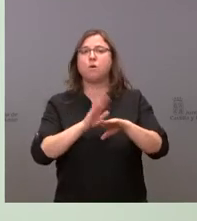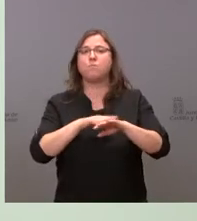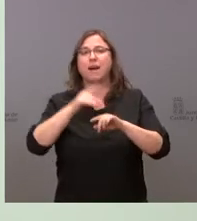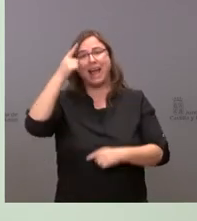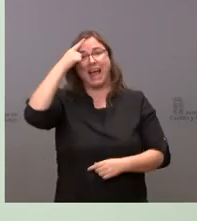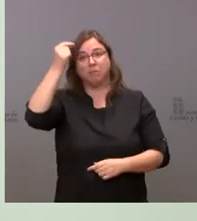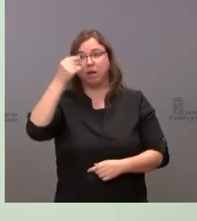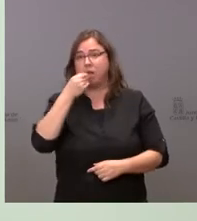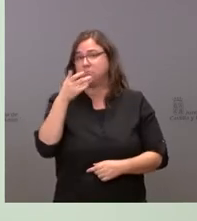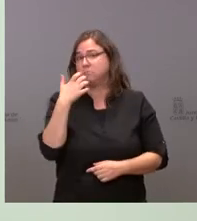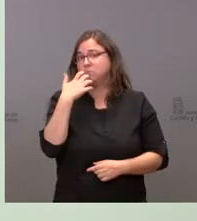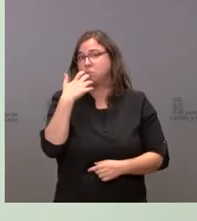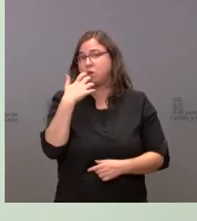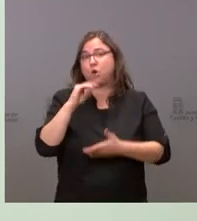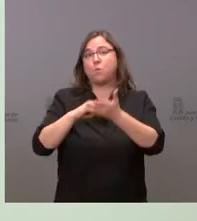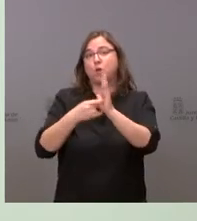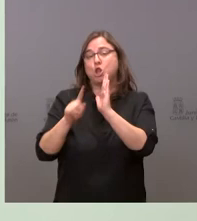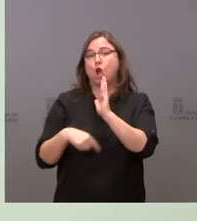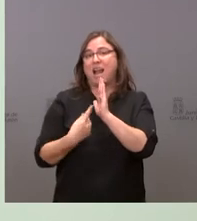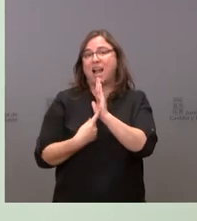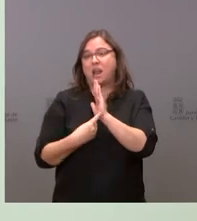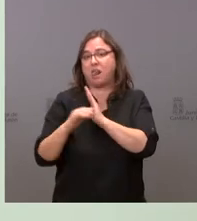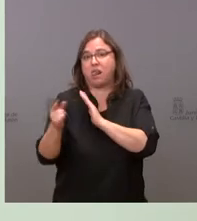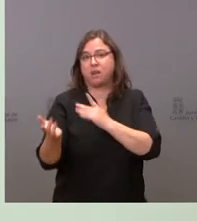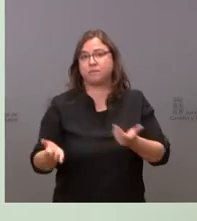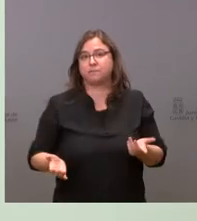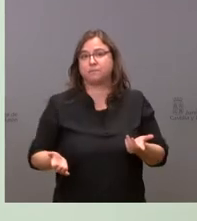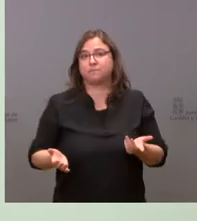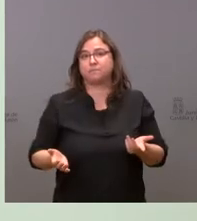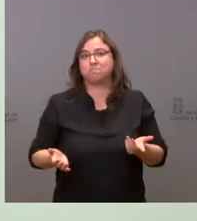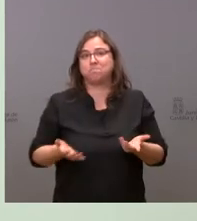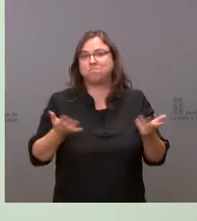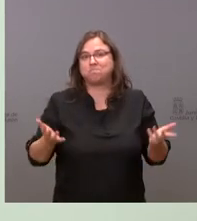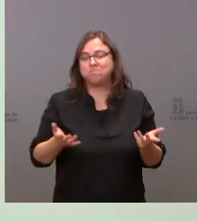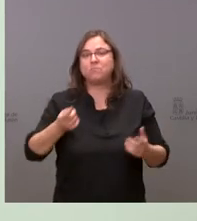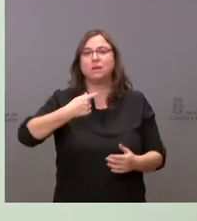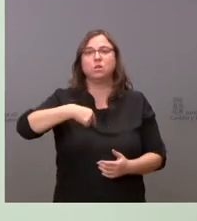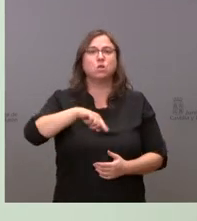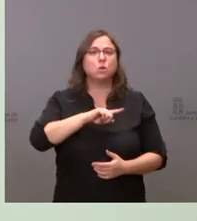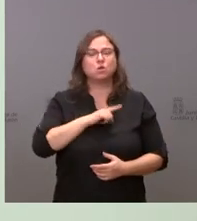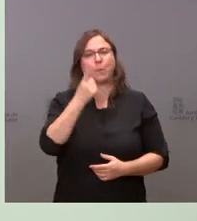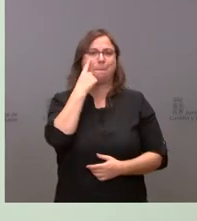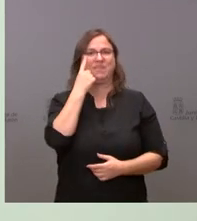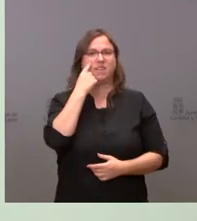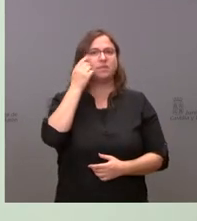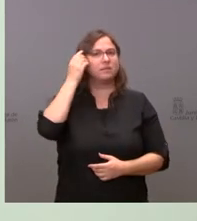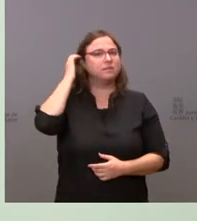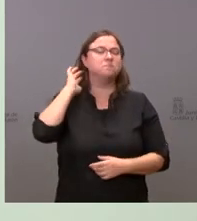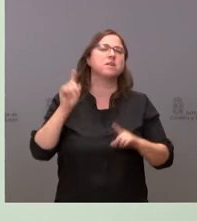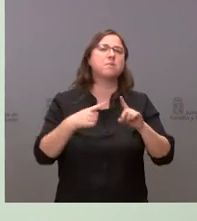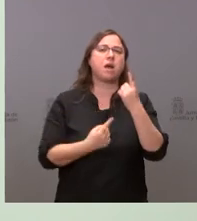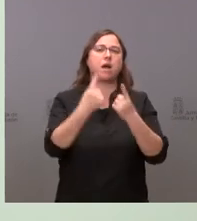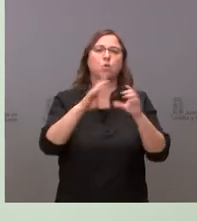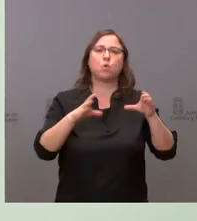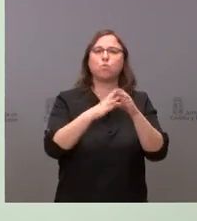son los presupuestos o el proyecto de ley que hoy presentamos, pero estaremos pendientes. Hay fuerzas